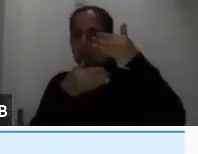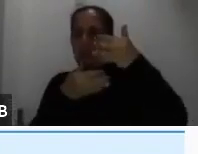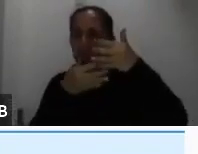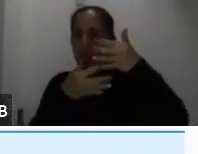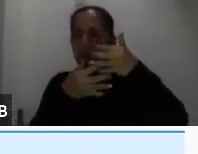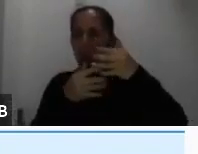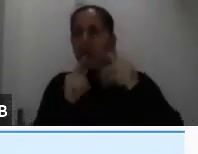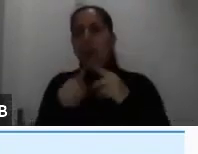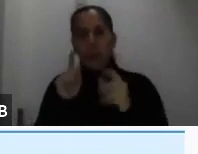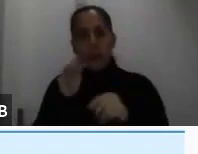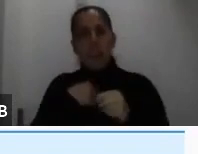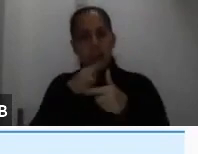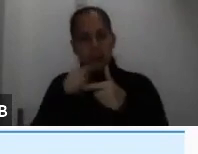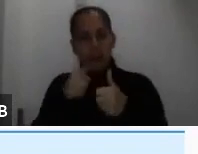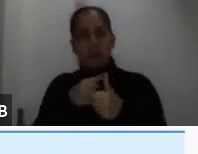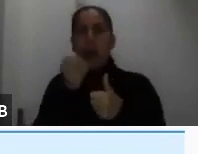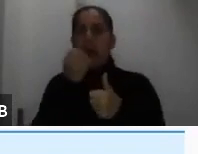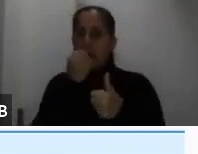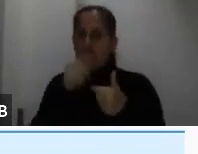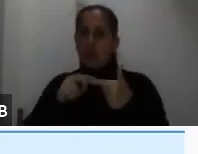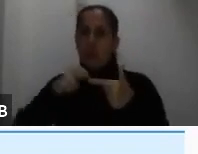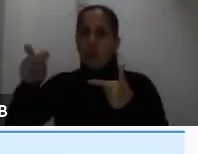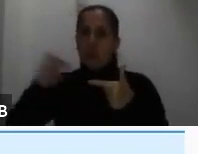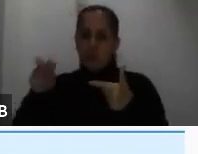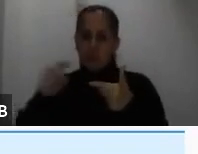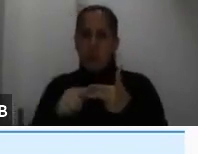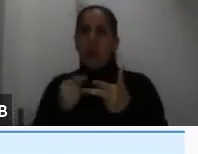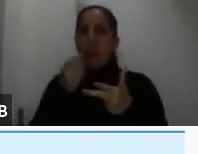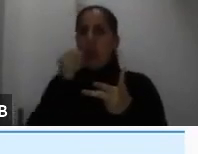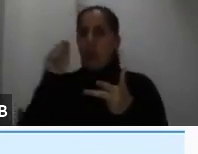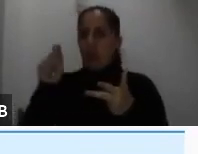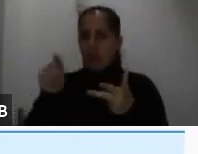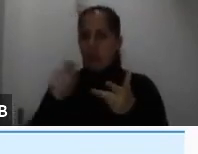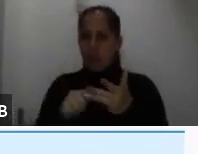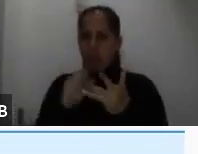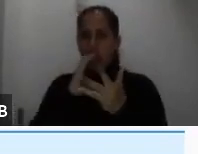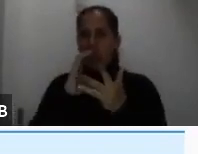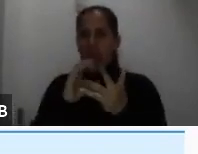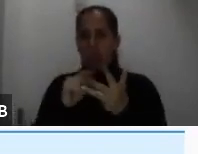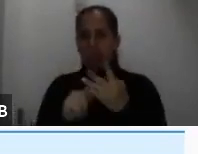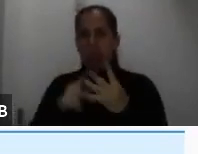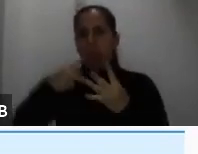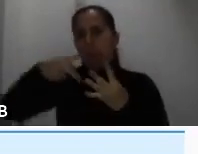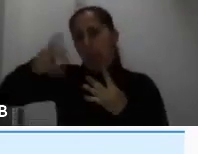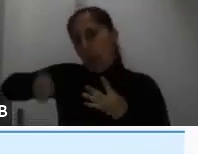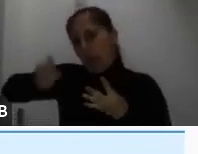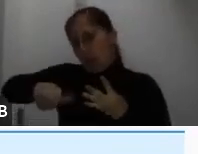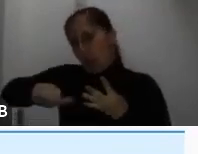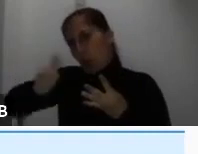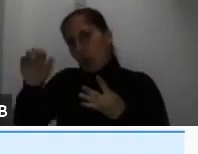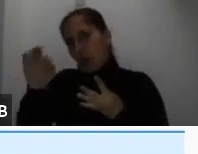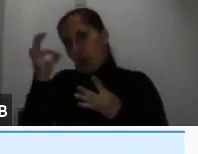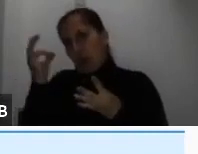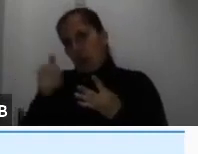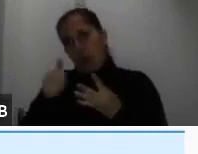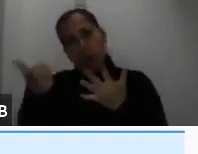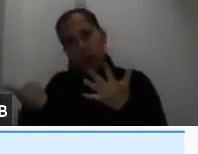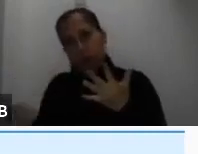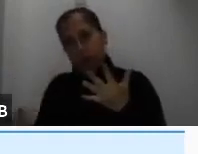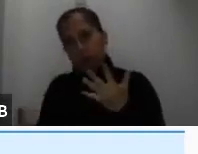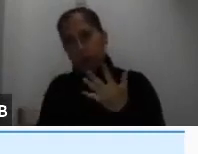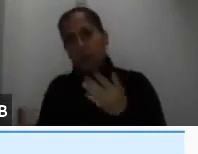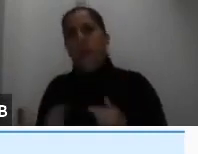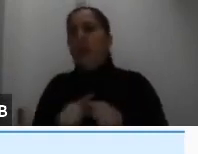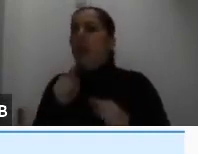ejemplo alimentación, transporte, educación, guardería, pago de pensión a otro grupo familiar y demás. Pero